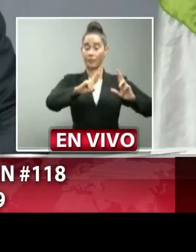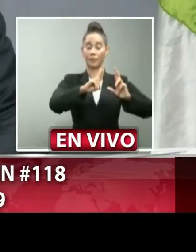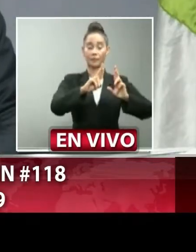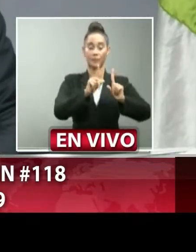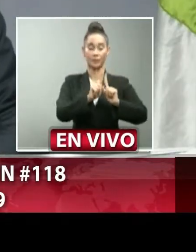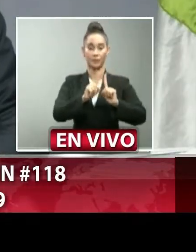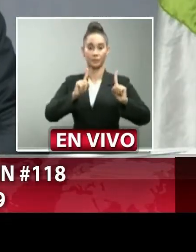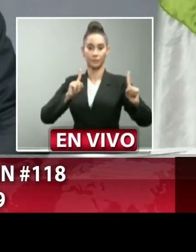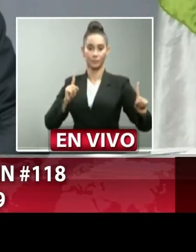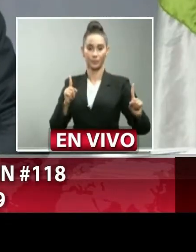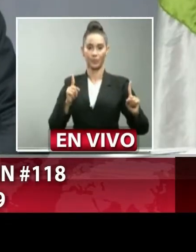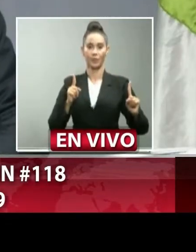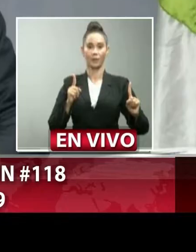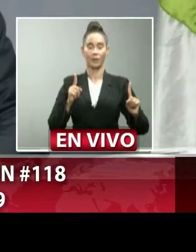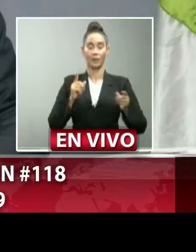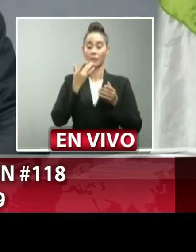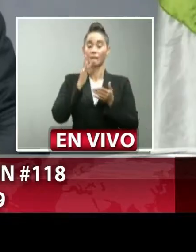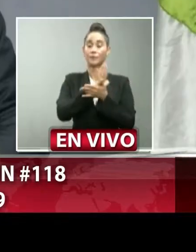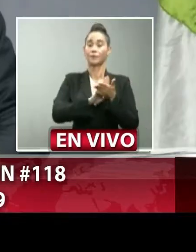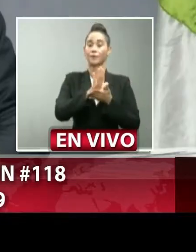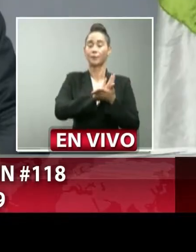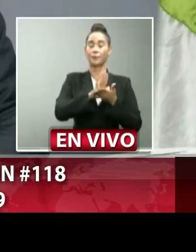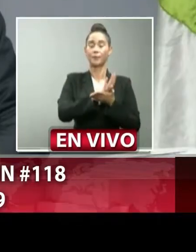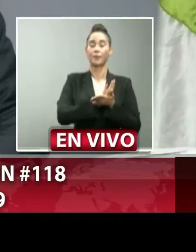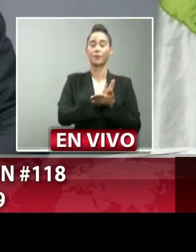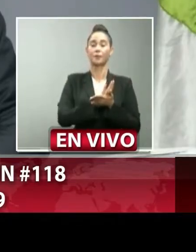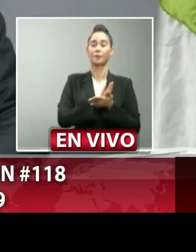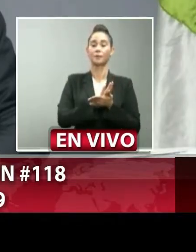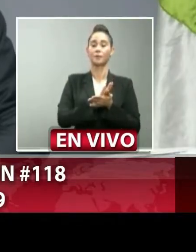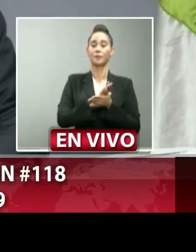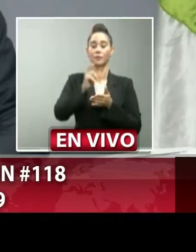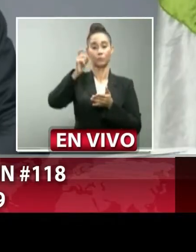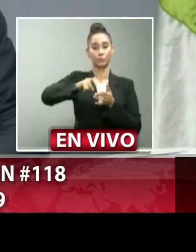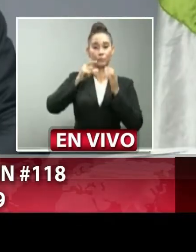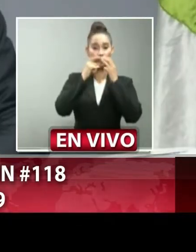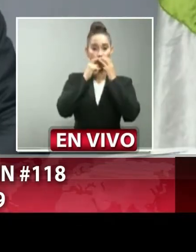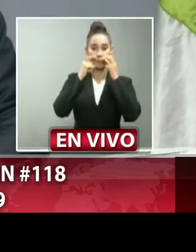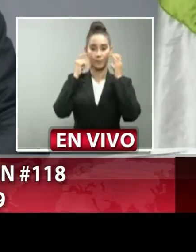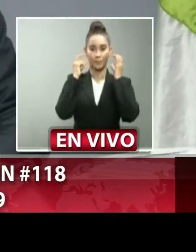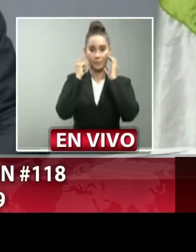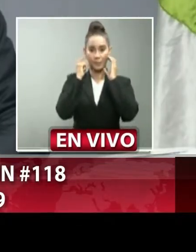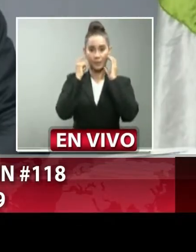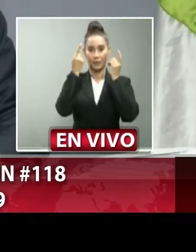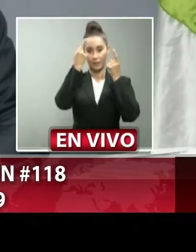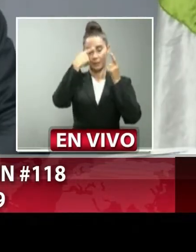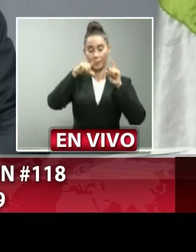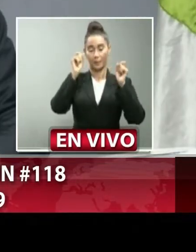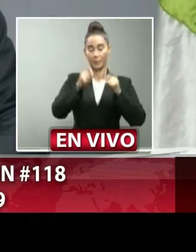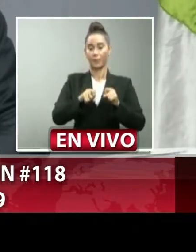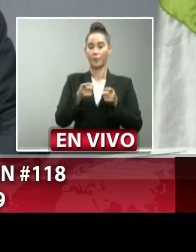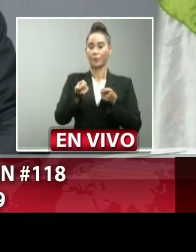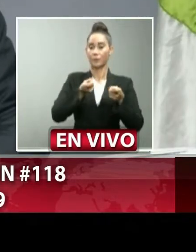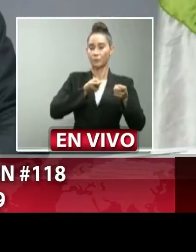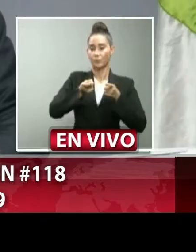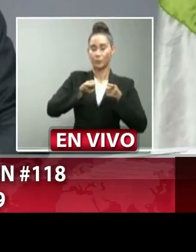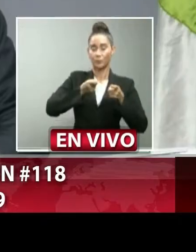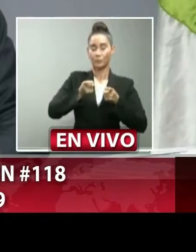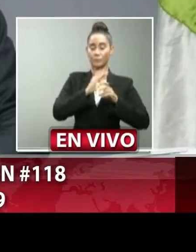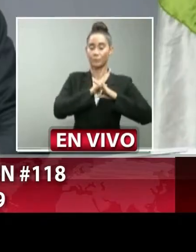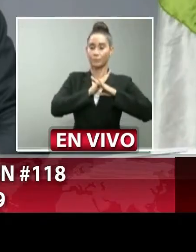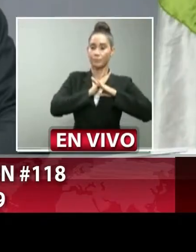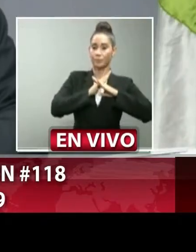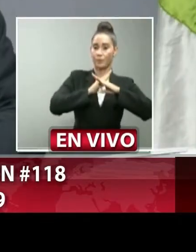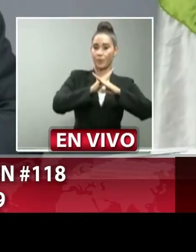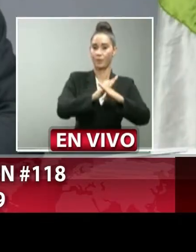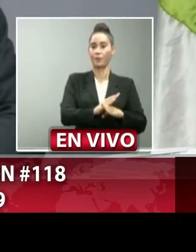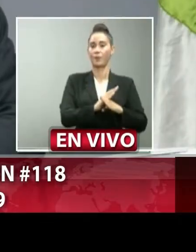distanciamiento higiene, mantenimiento de la mascarilla de manera que podamos garantizar el